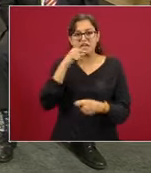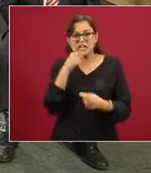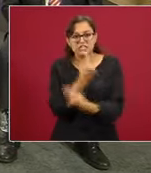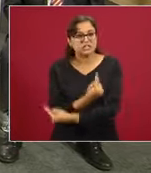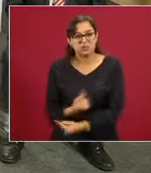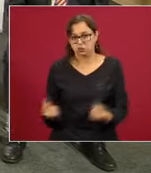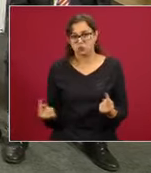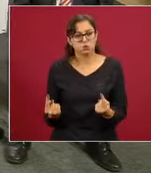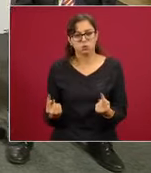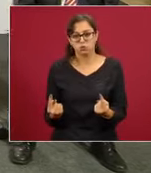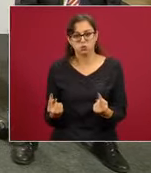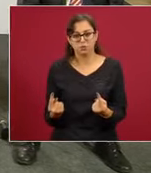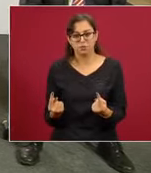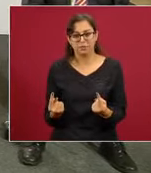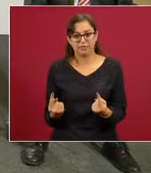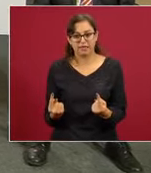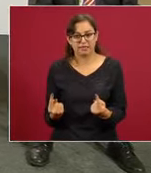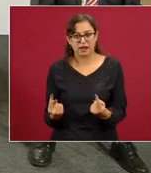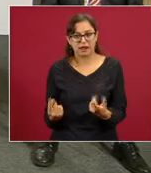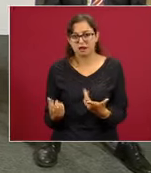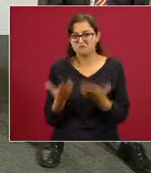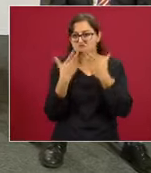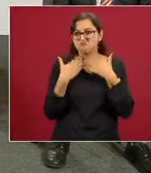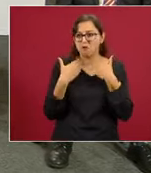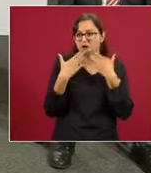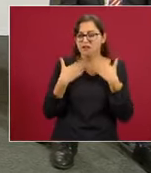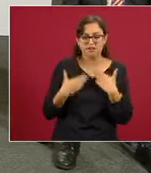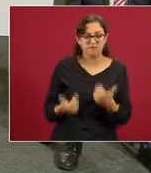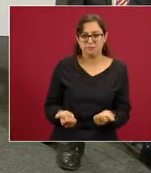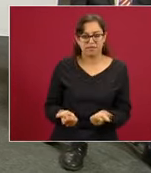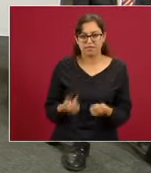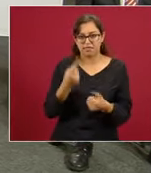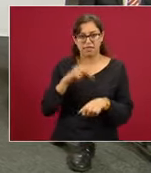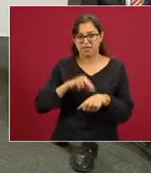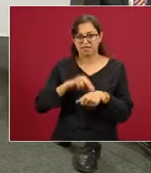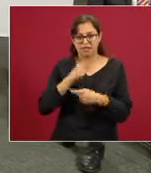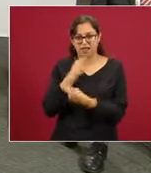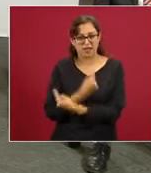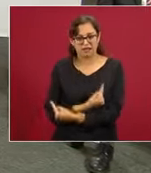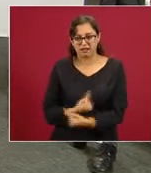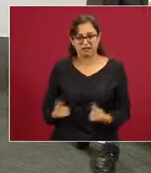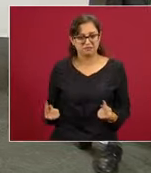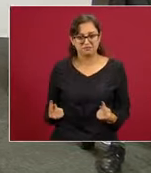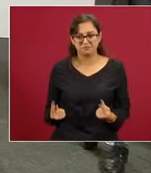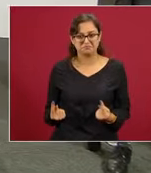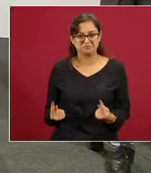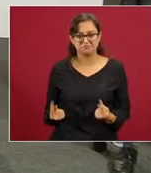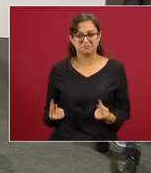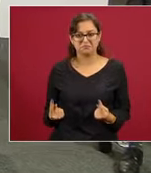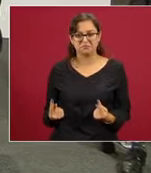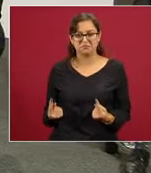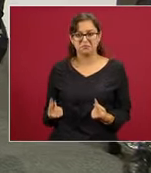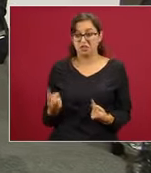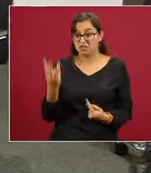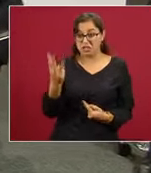o sea, en ninguno había pediatra de los tres.